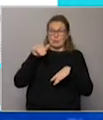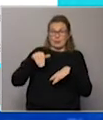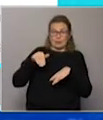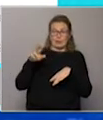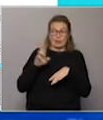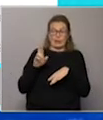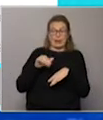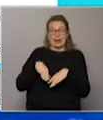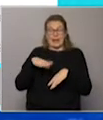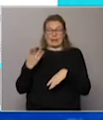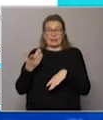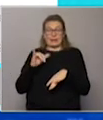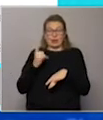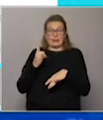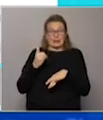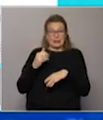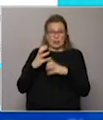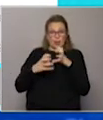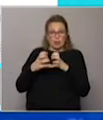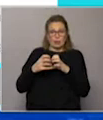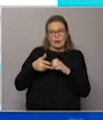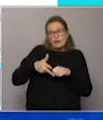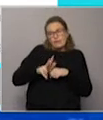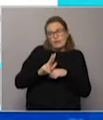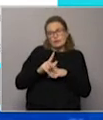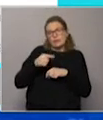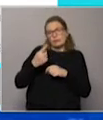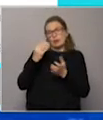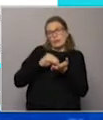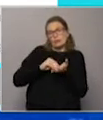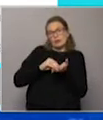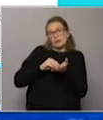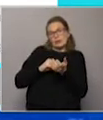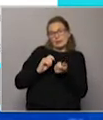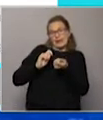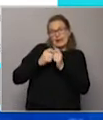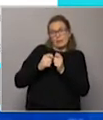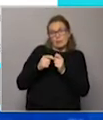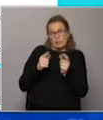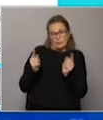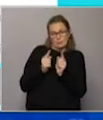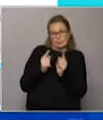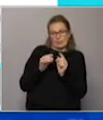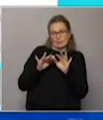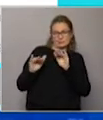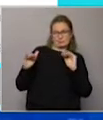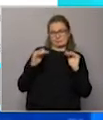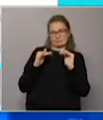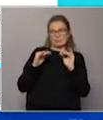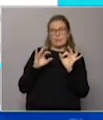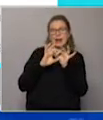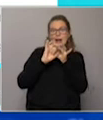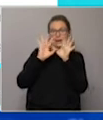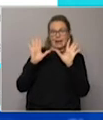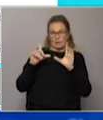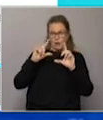A la derecha es tan celeste como queda el calendario de vencimientos una vez que está hecho el canje. Viste que queda como mucho más despejado. Las torrecitas